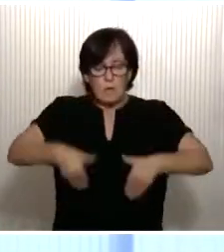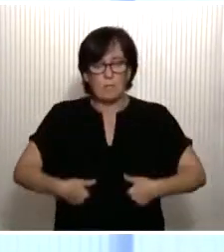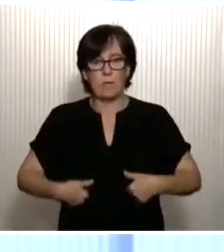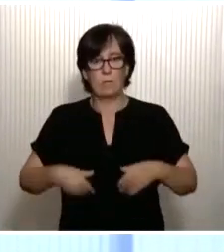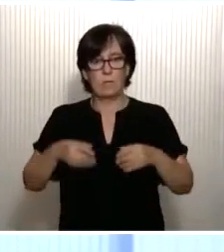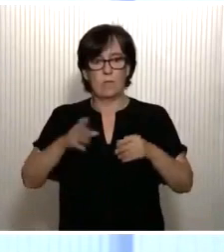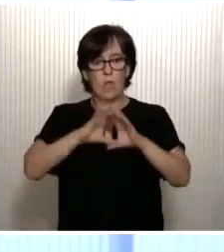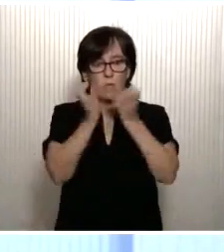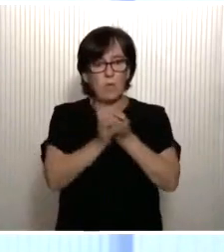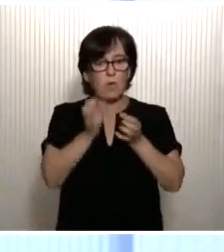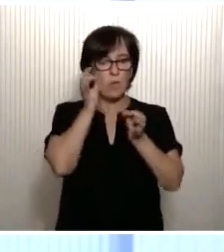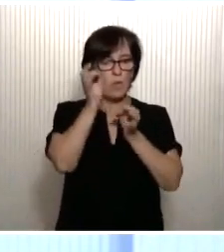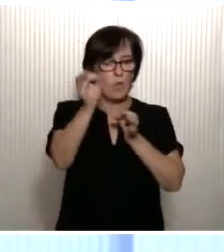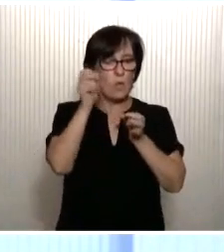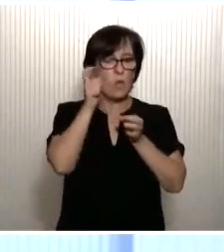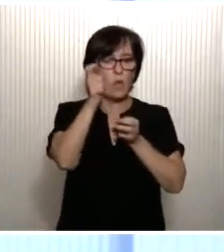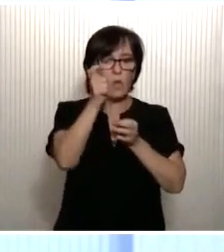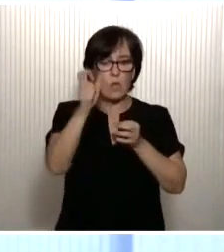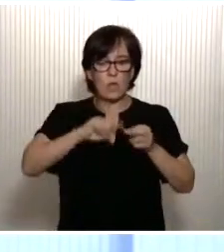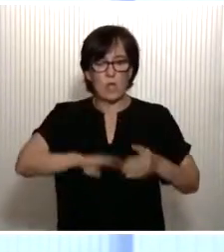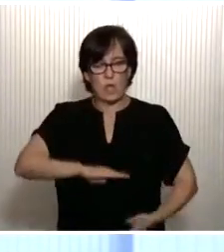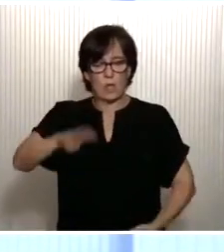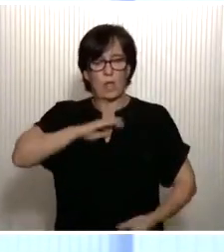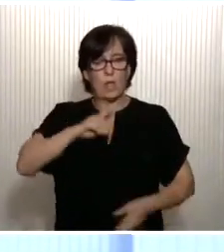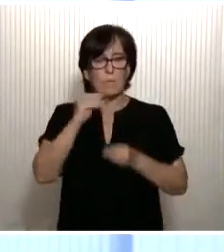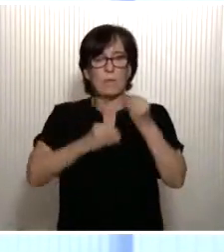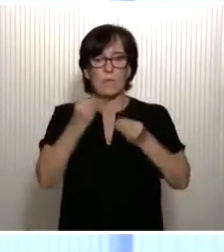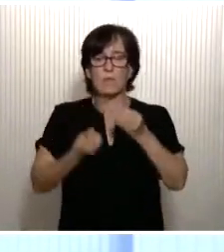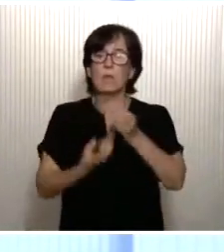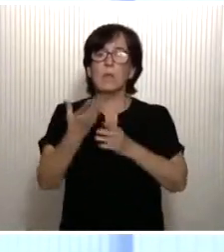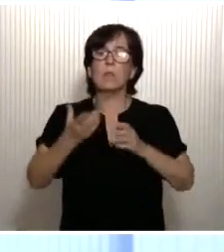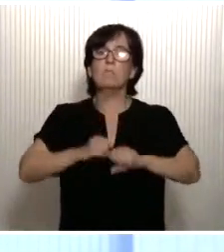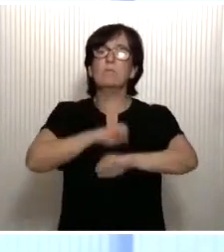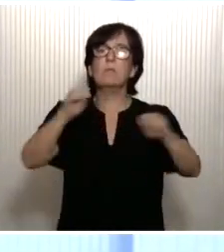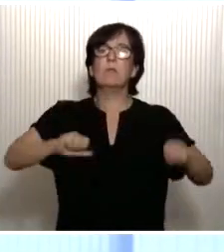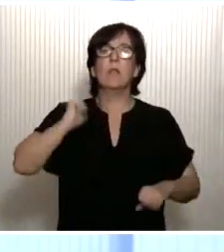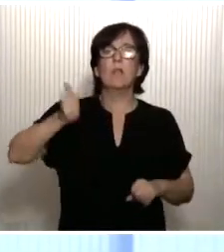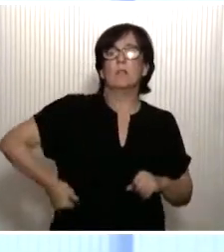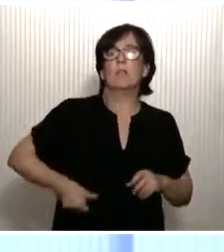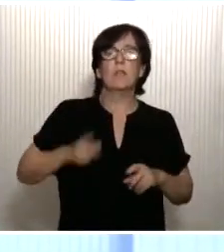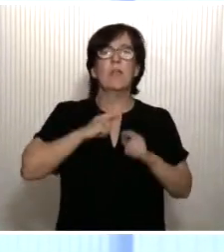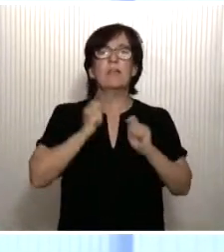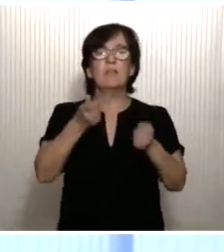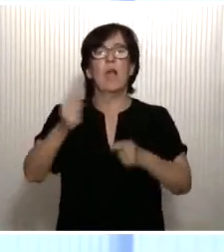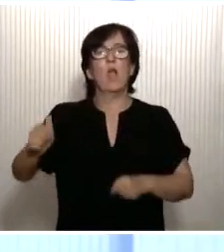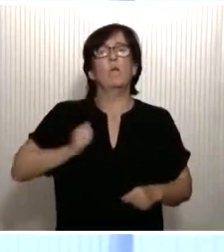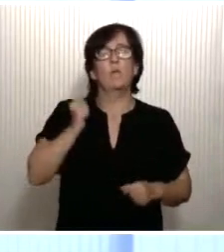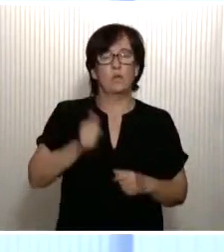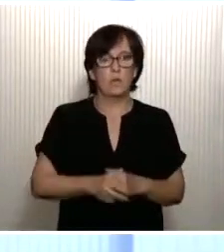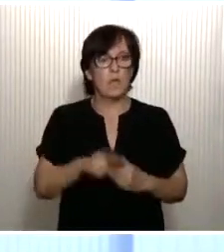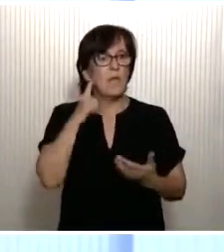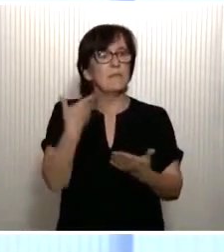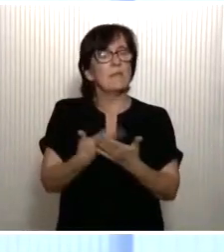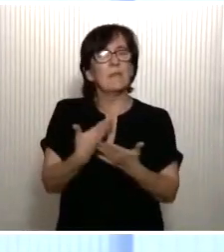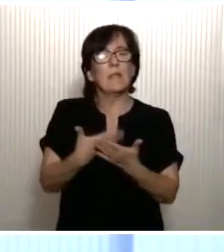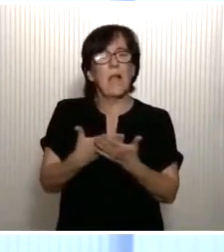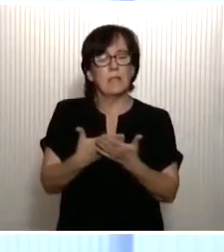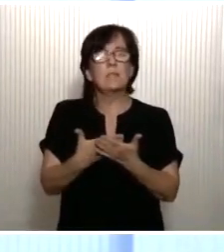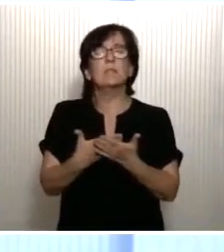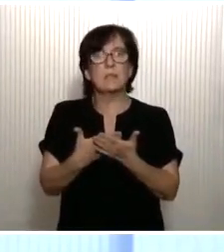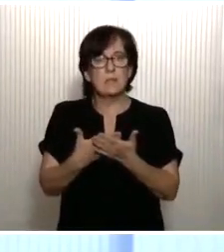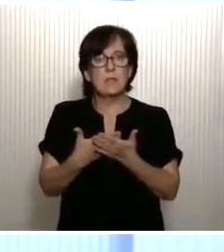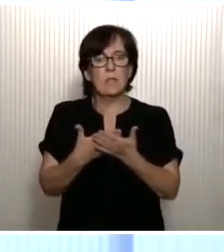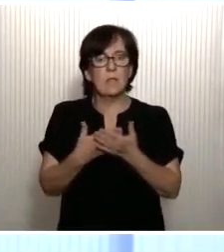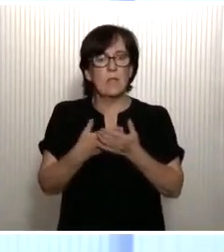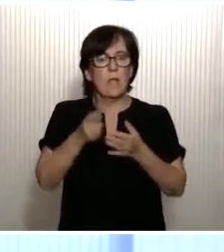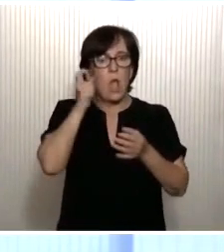insular también su capacidad de generar prosperidad y, en consecuencia, de generar y crear oportunidades, garantizar en él, en